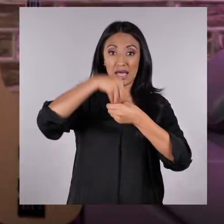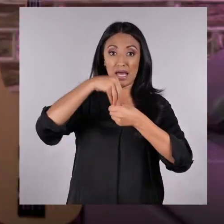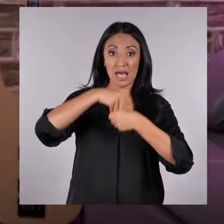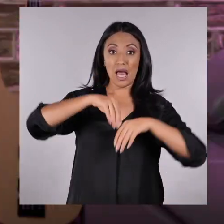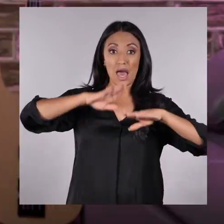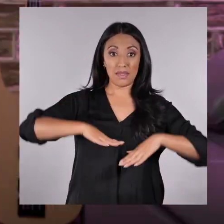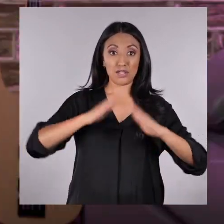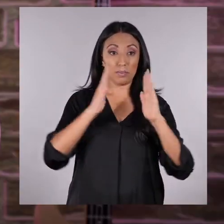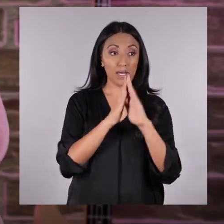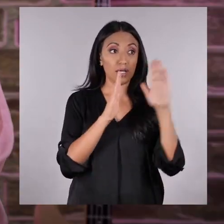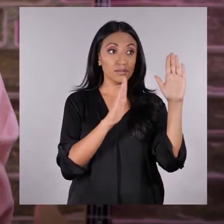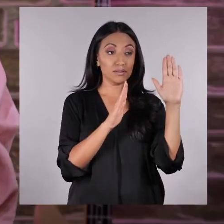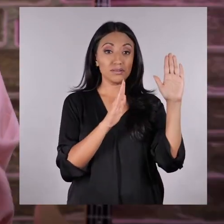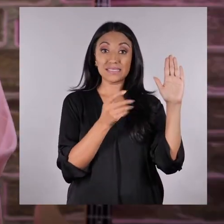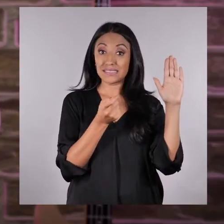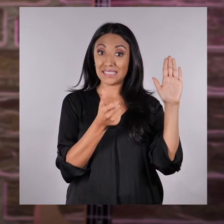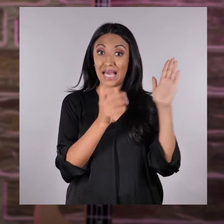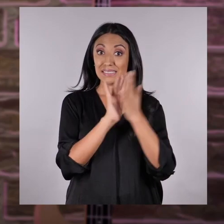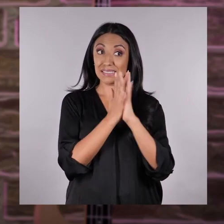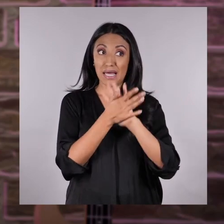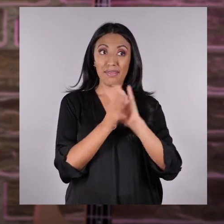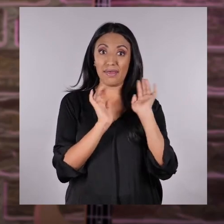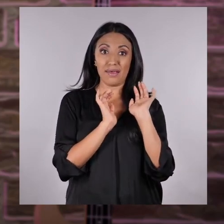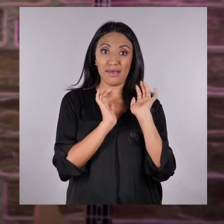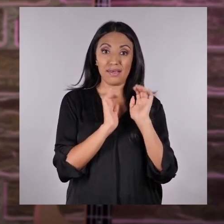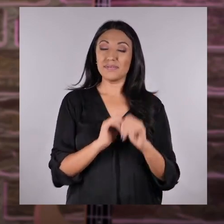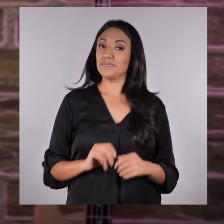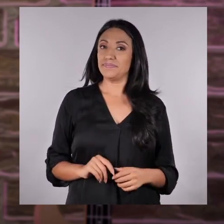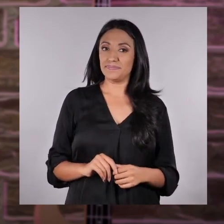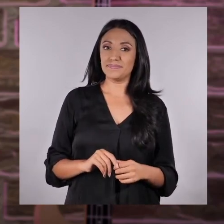Y adentro de mi casa, ¡casi nada!